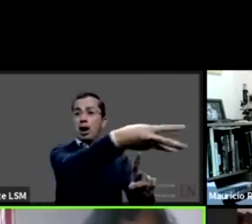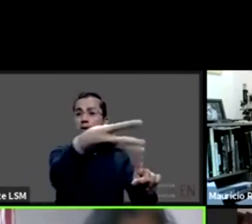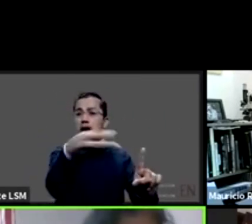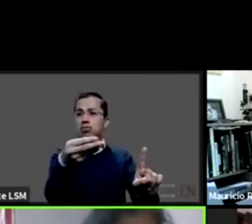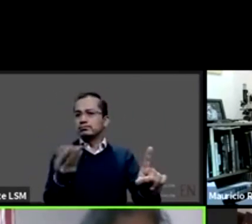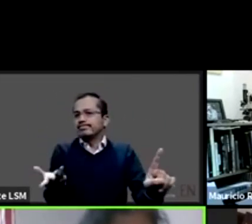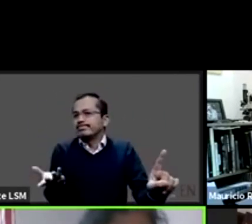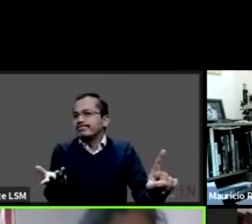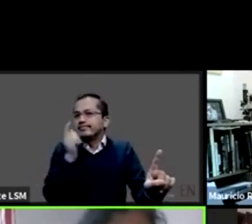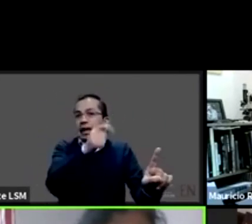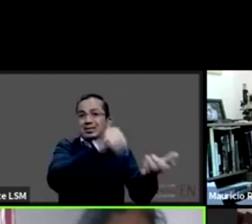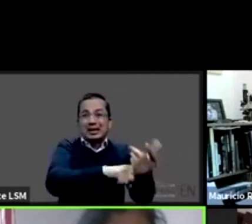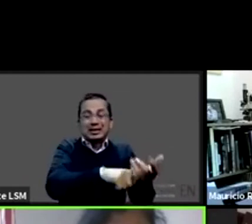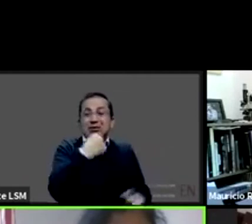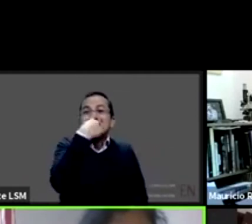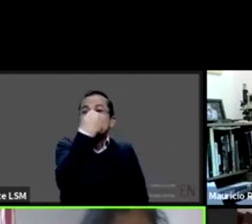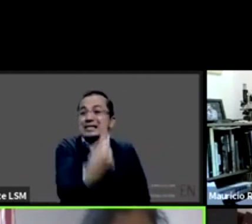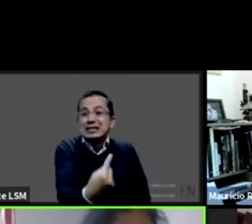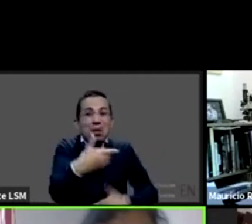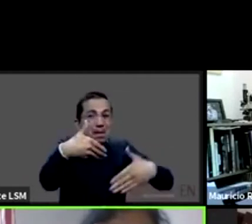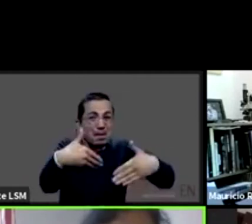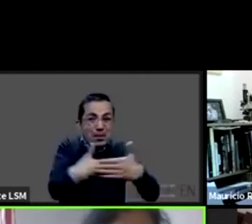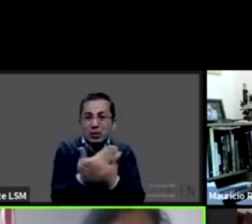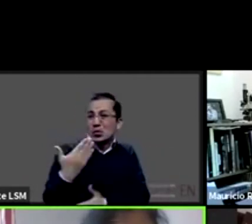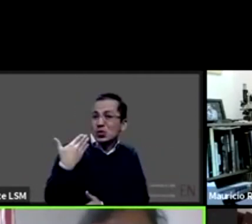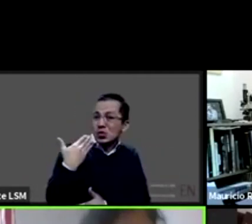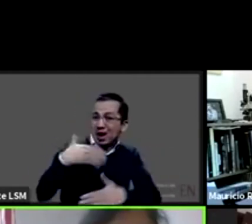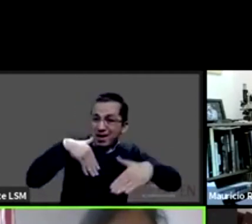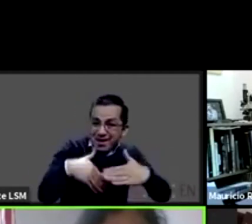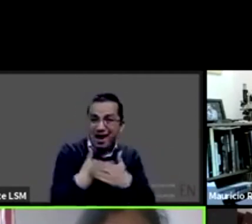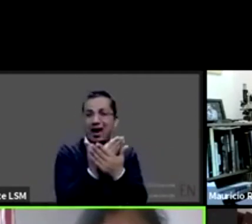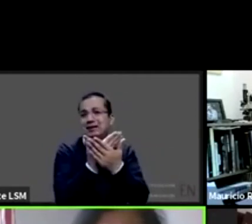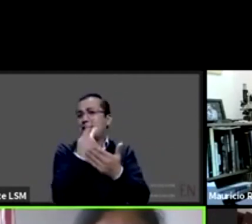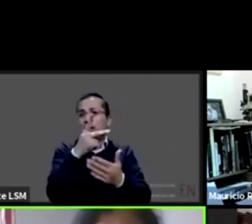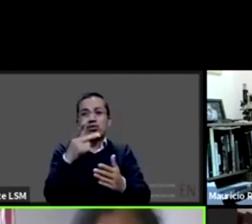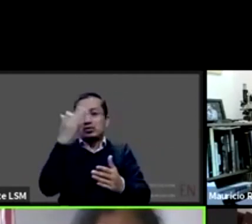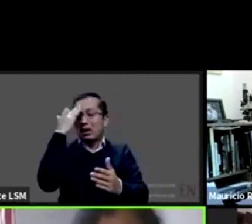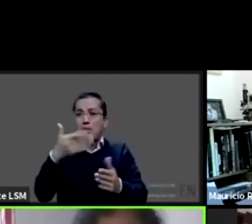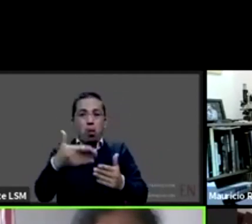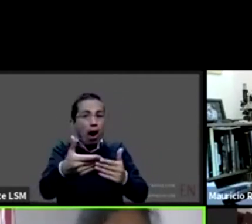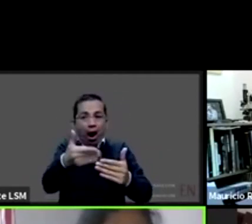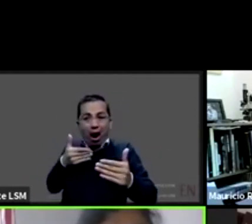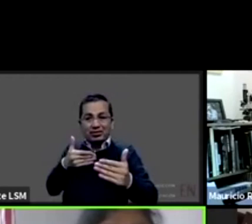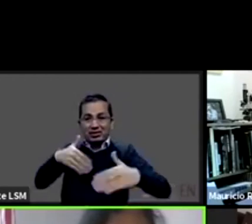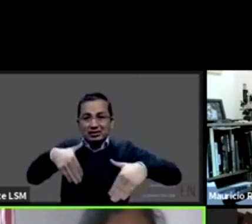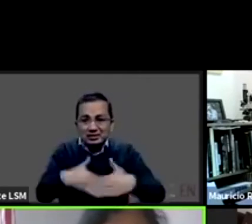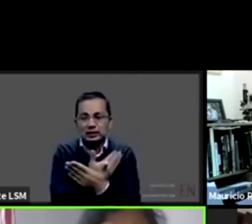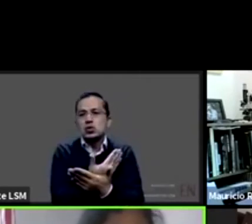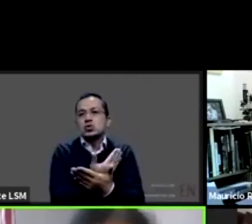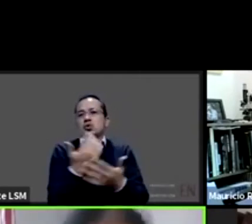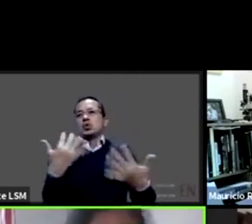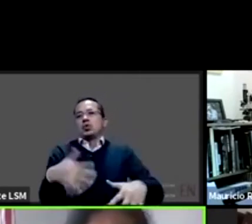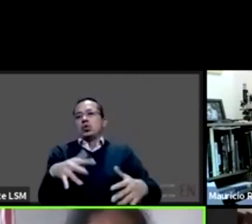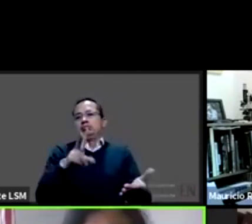prematuros en su mayoría y el contagio fue por ahí ¿no? ¿qué puedes decir?